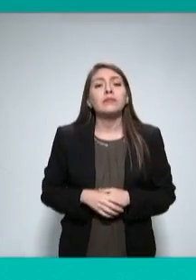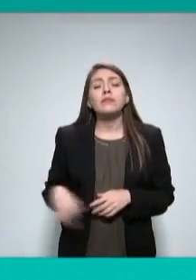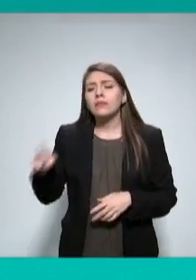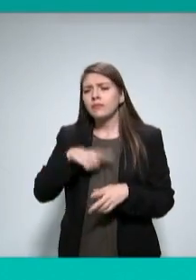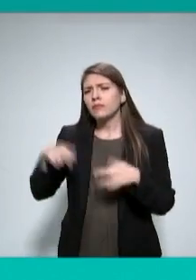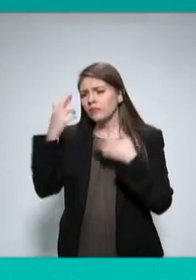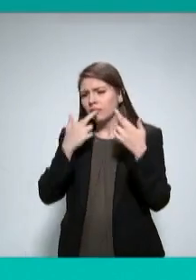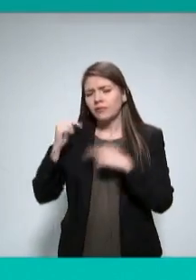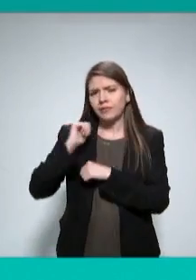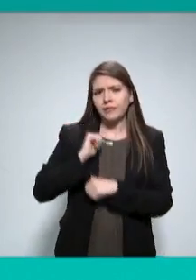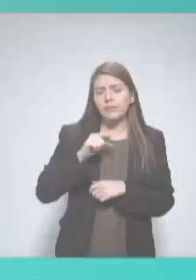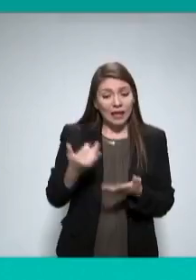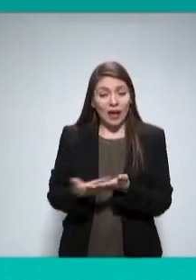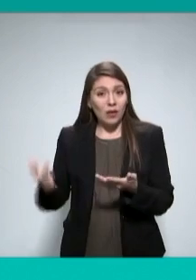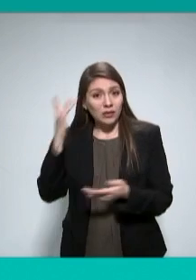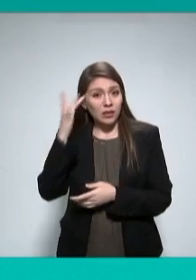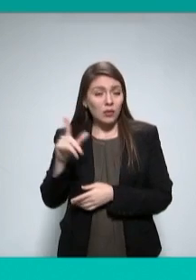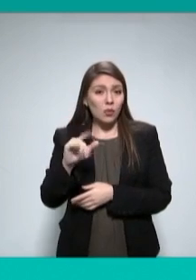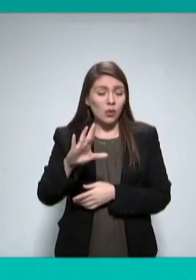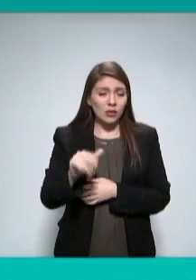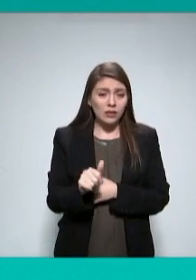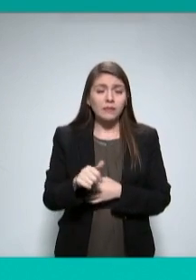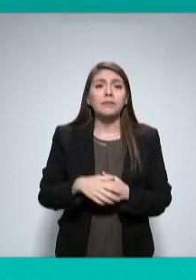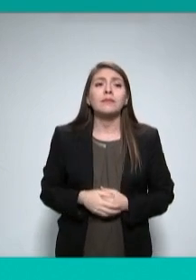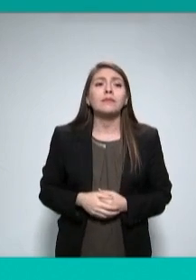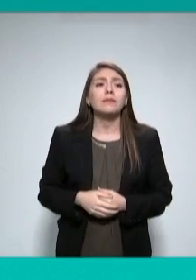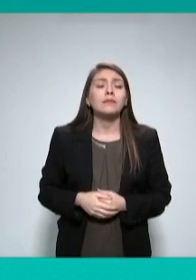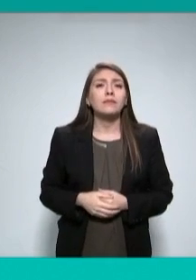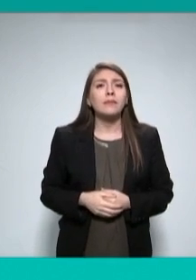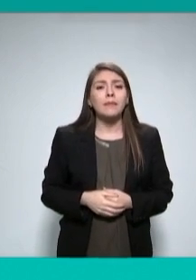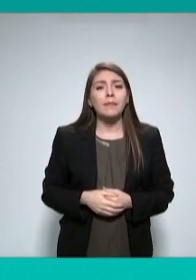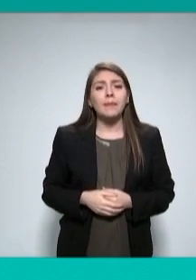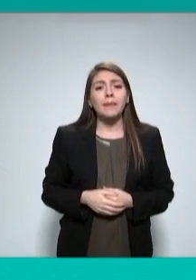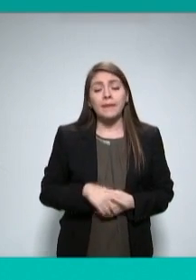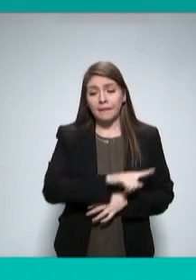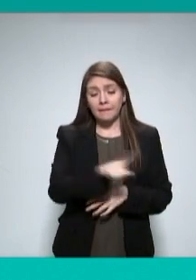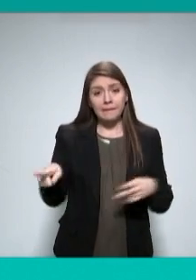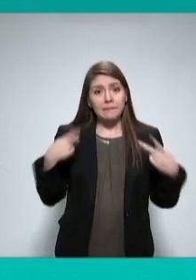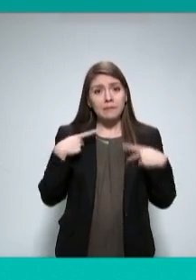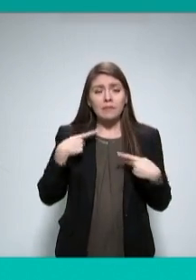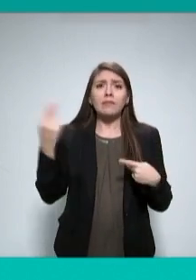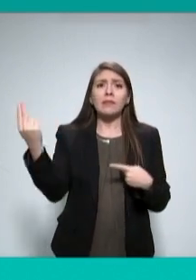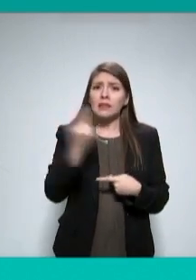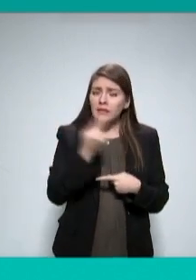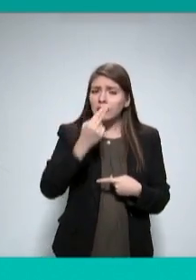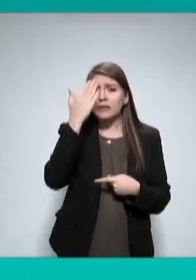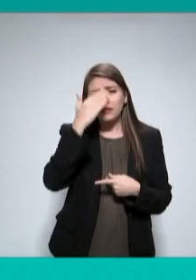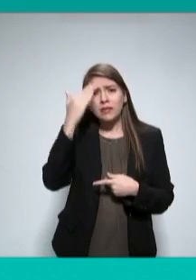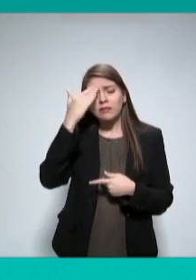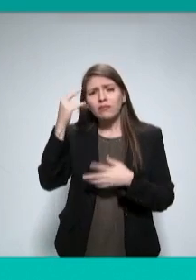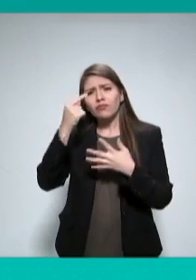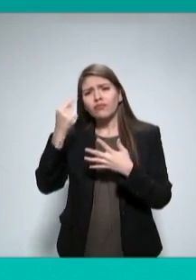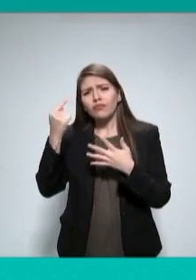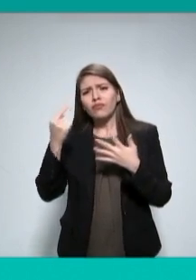que el agravio del particular resulta fundado. Es evidente que la ciudadanía requiere estar enterada de los pormenores para disipar cualquier